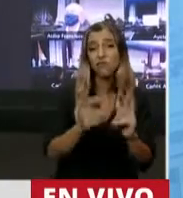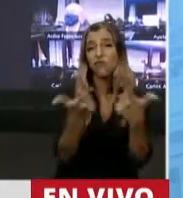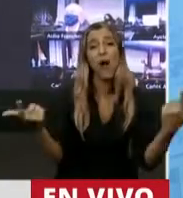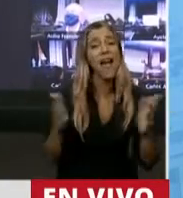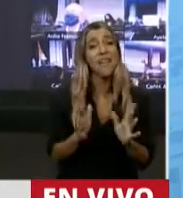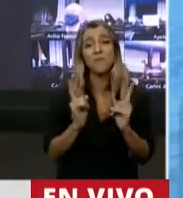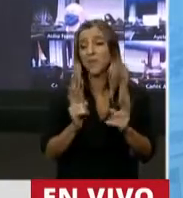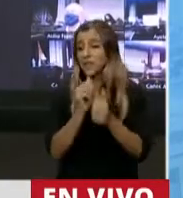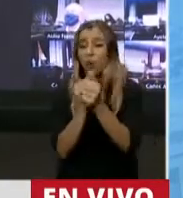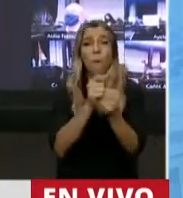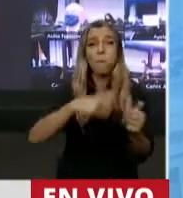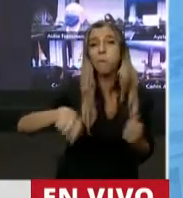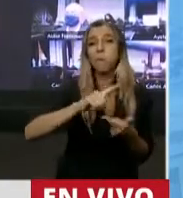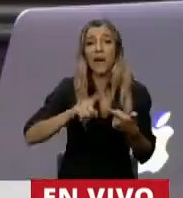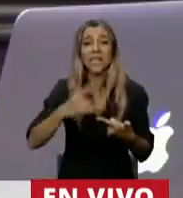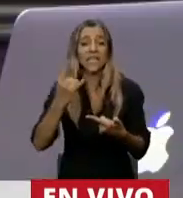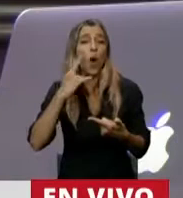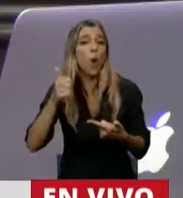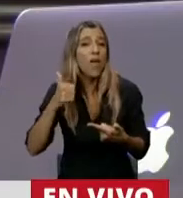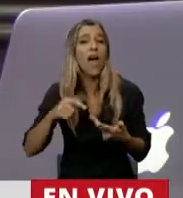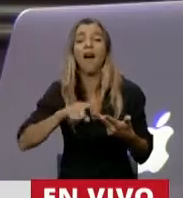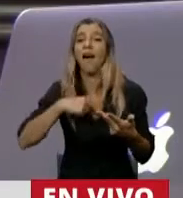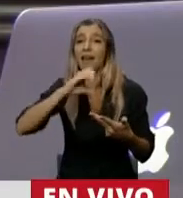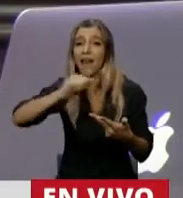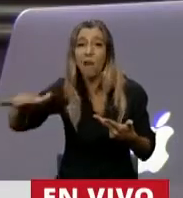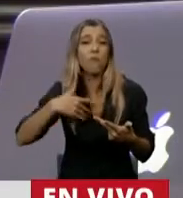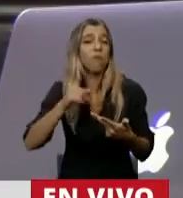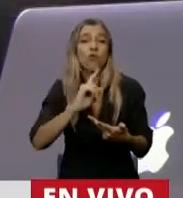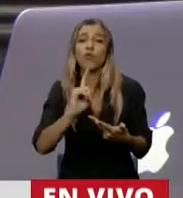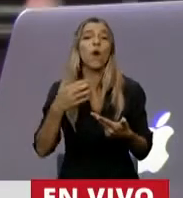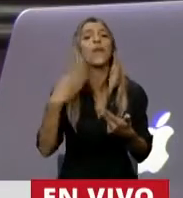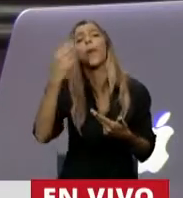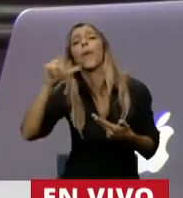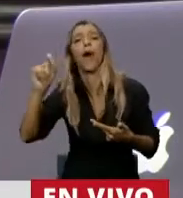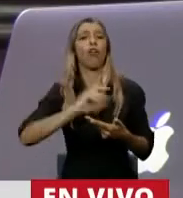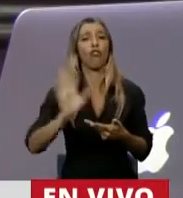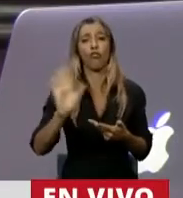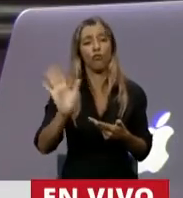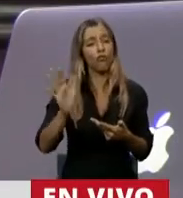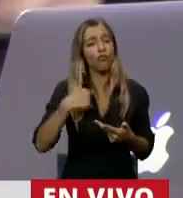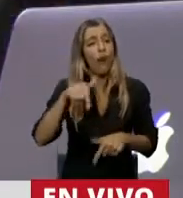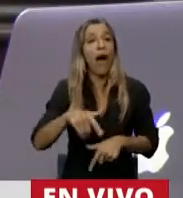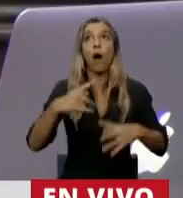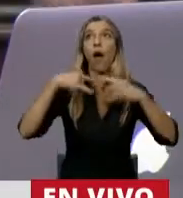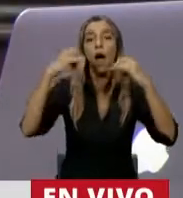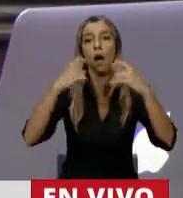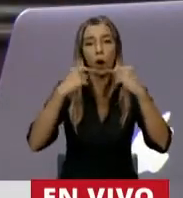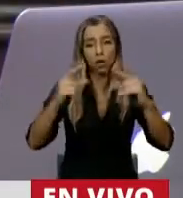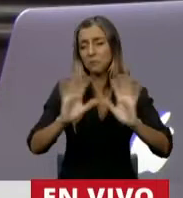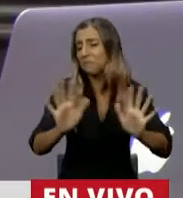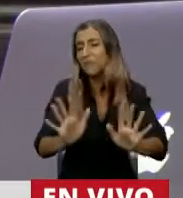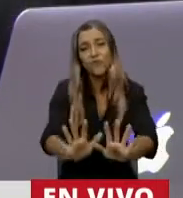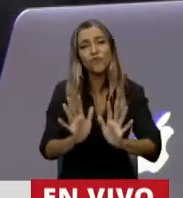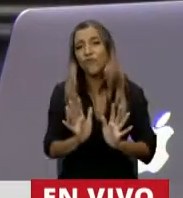UIA, del campo. No estoy hablando del sector financiero, de los banqueros que salen ahora a despotricar. Estoy hablando